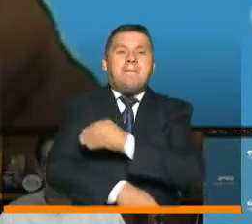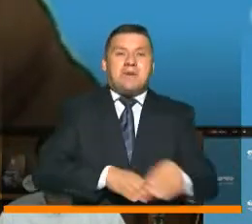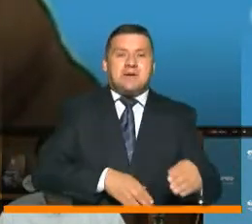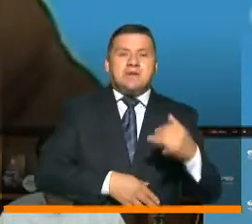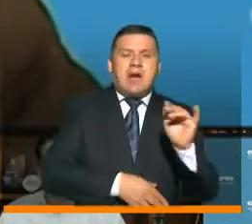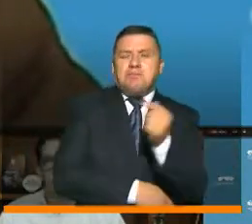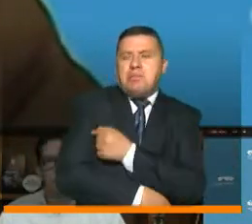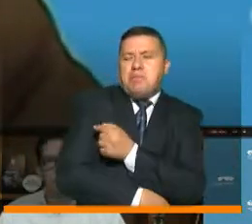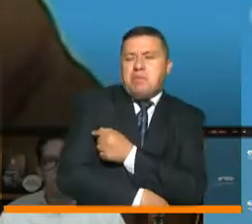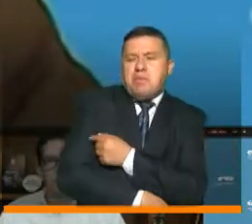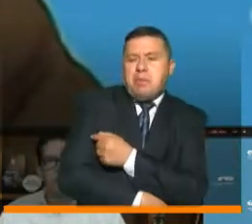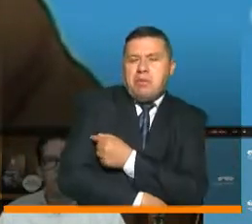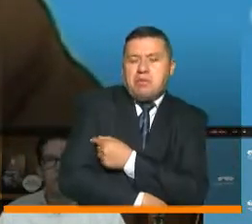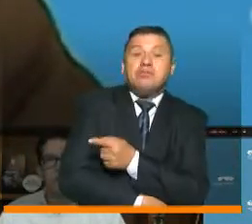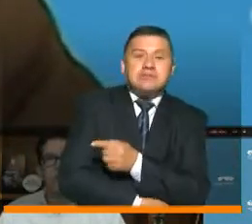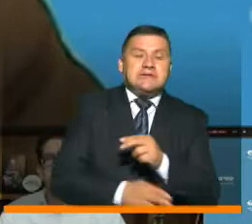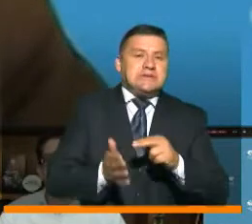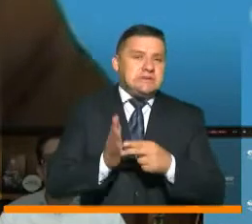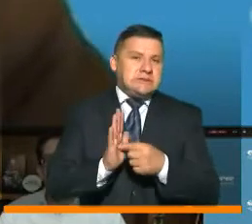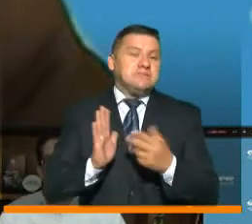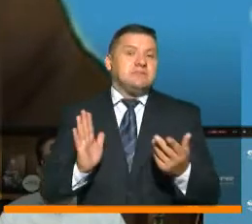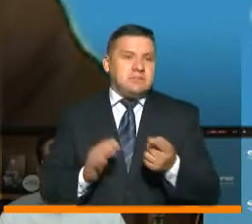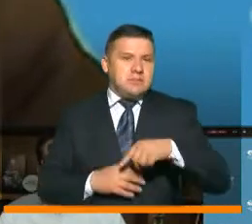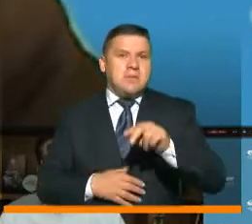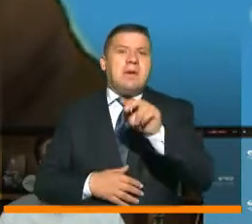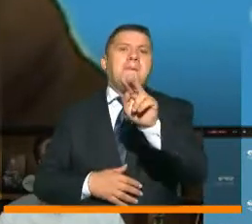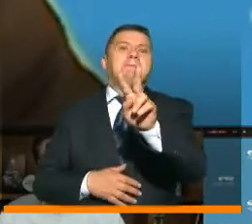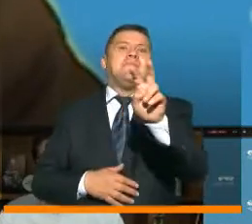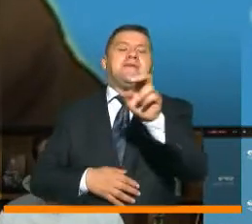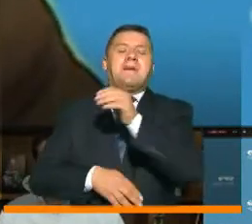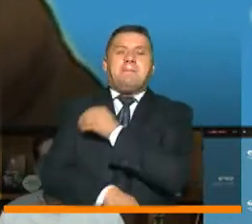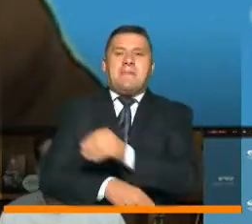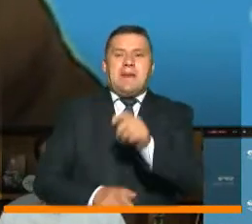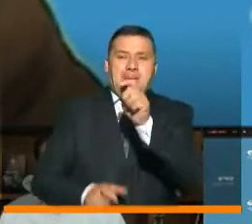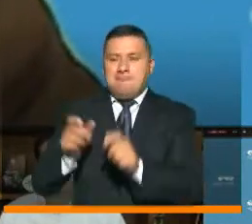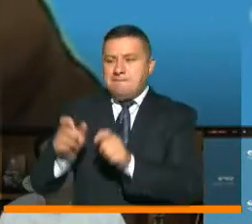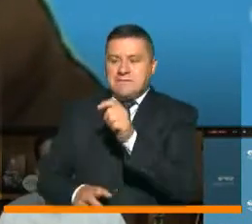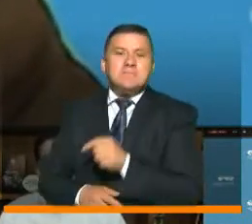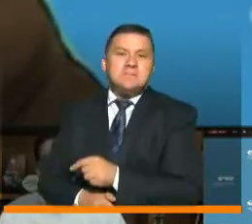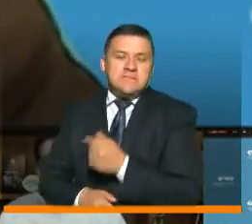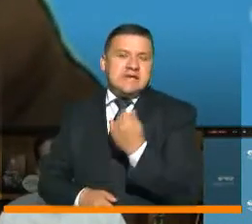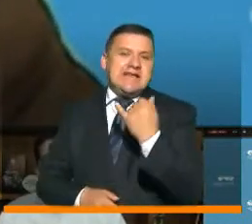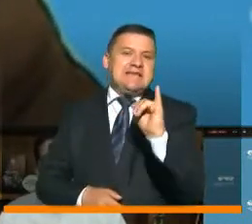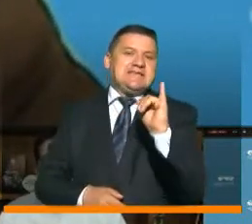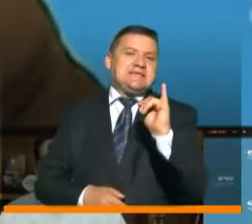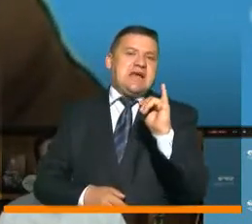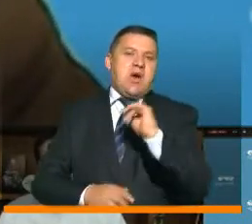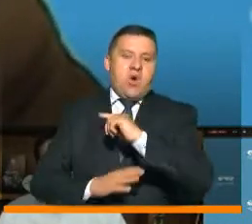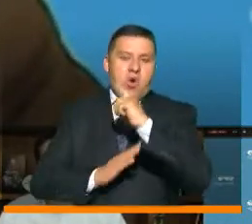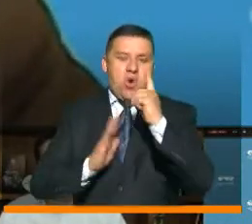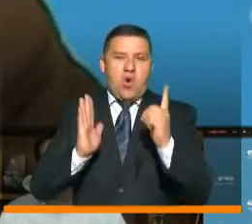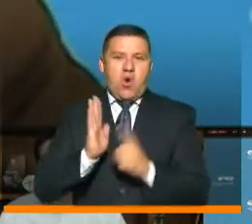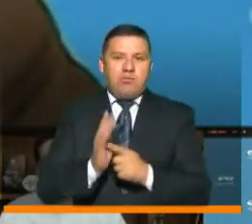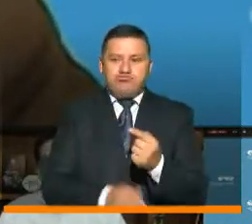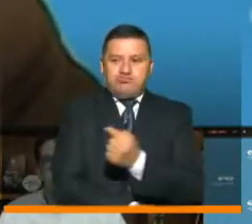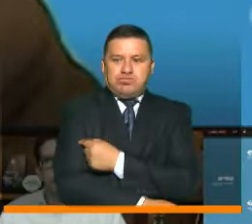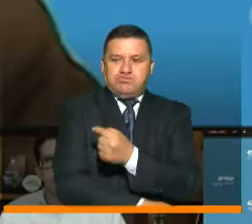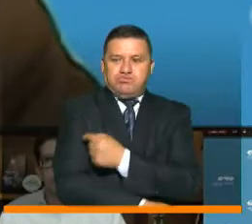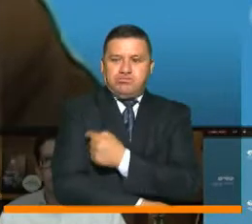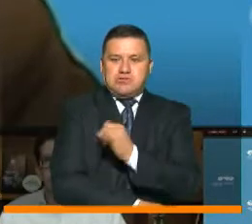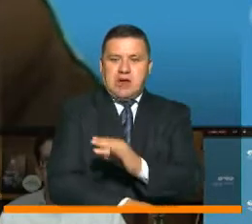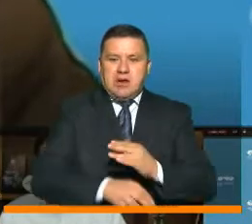de dosis de vacunas, lo cual ha llevado a que 27 millones de personas ya hayan completado su esquema de